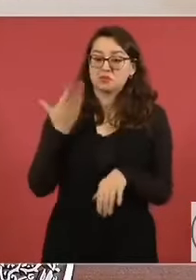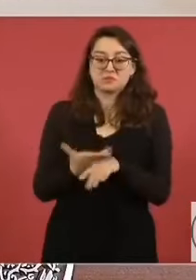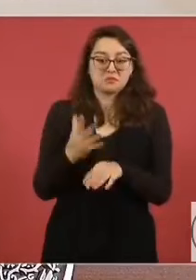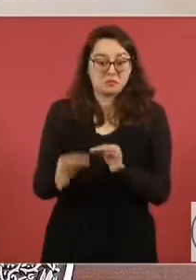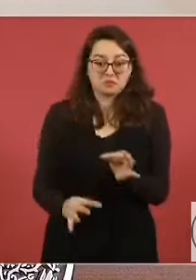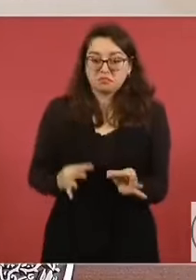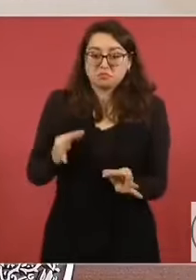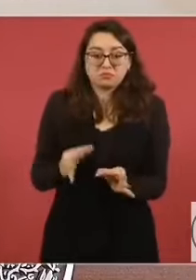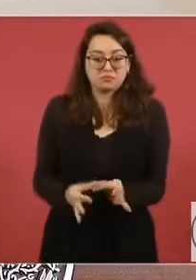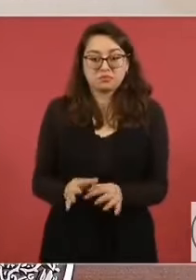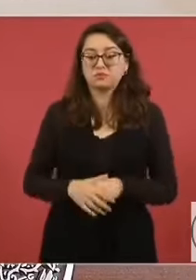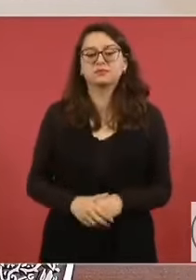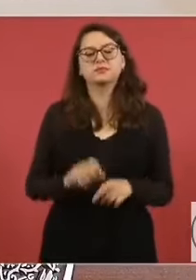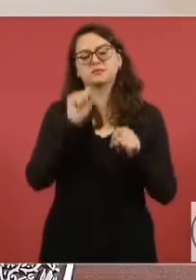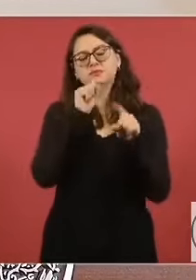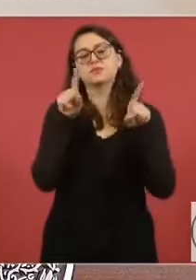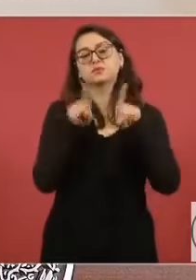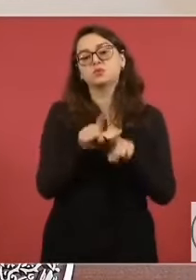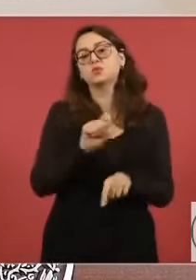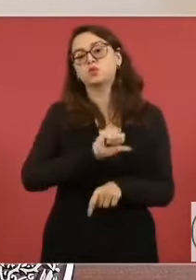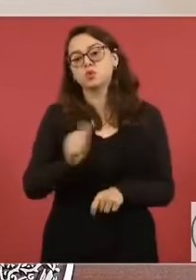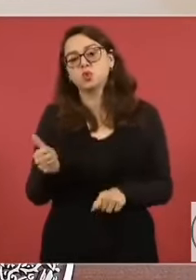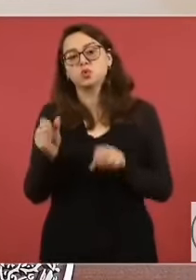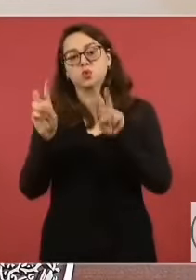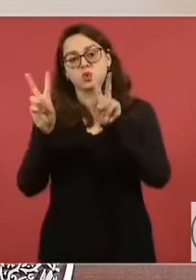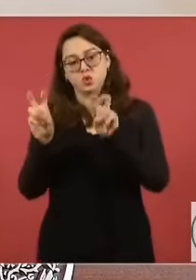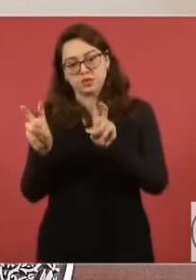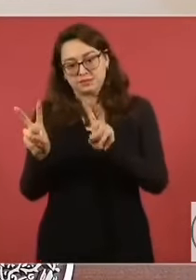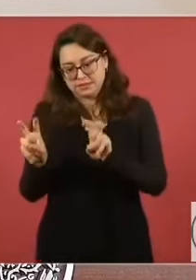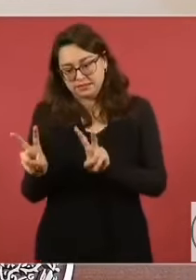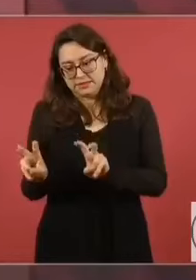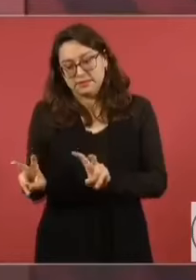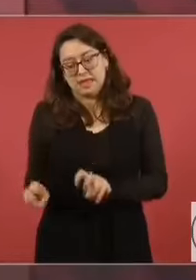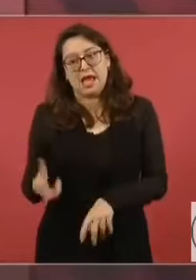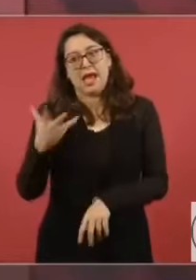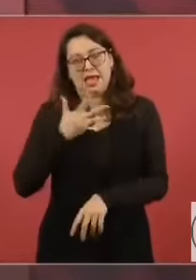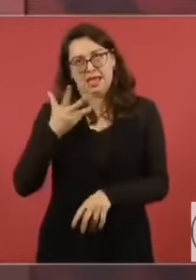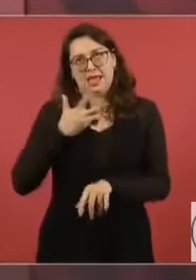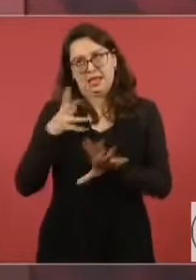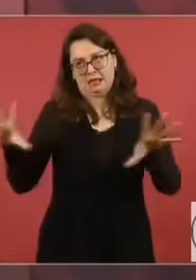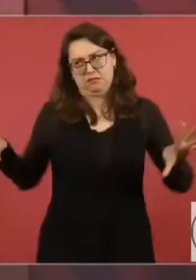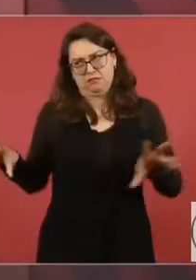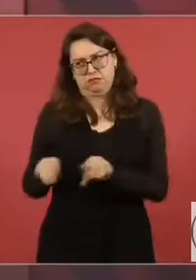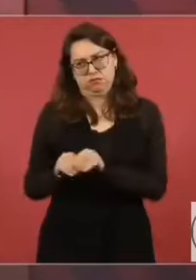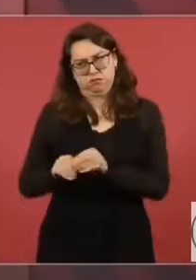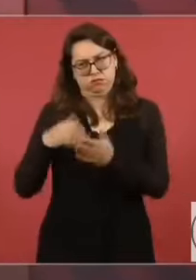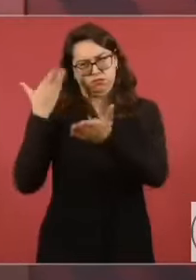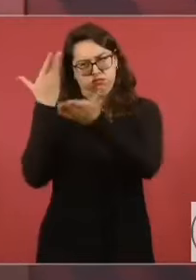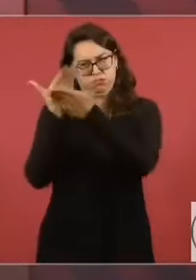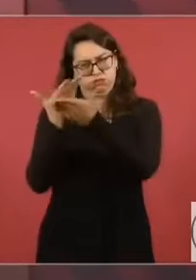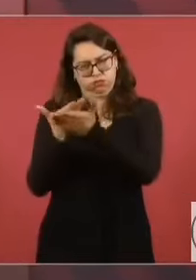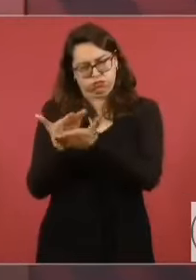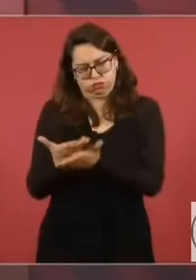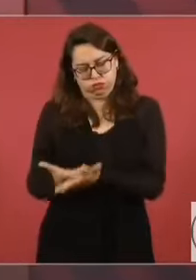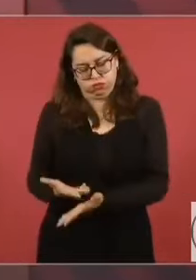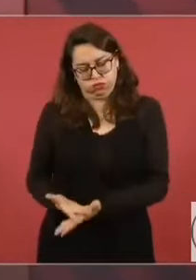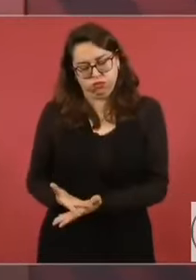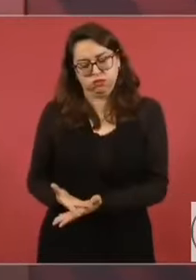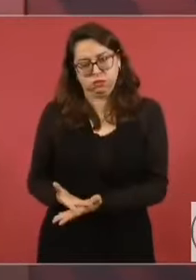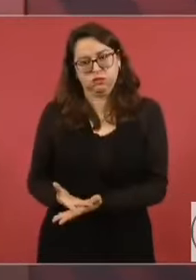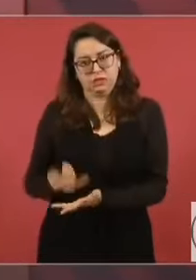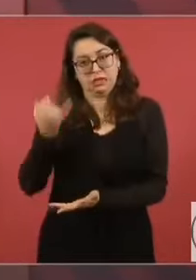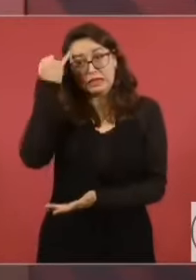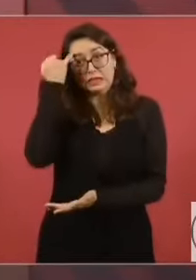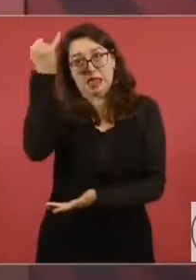Y así otras cosas. Espérense el paquete de iniciativas de reforma,